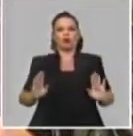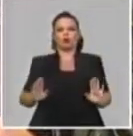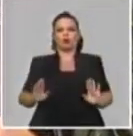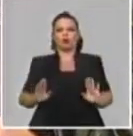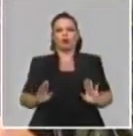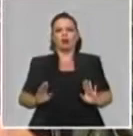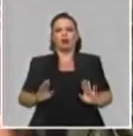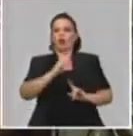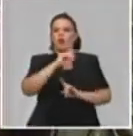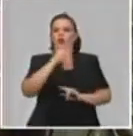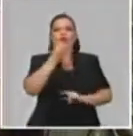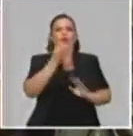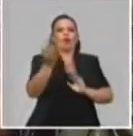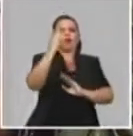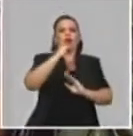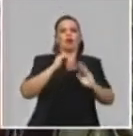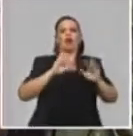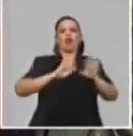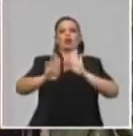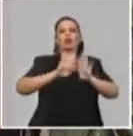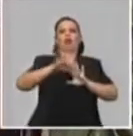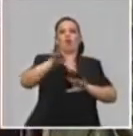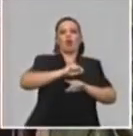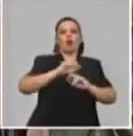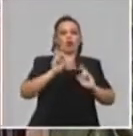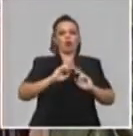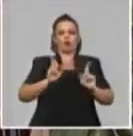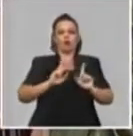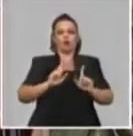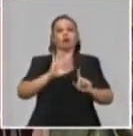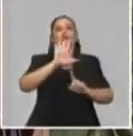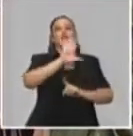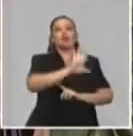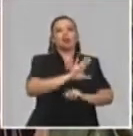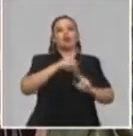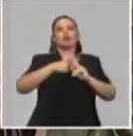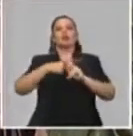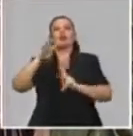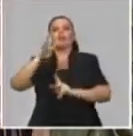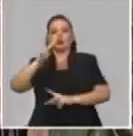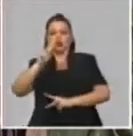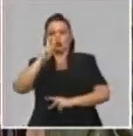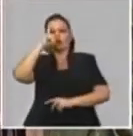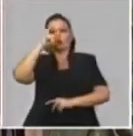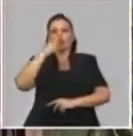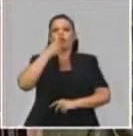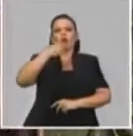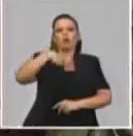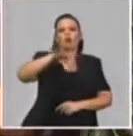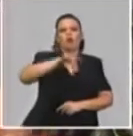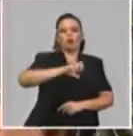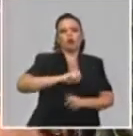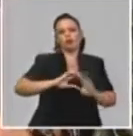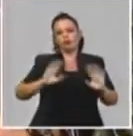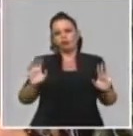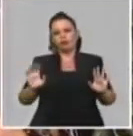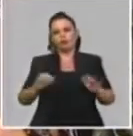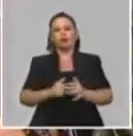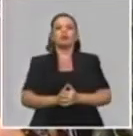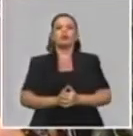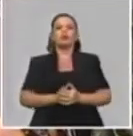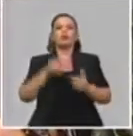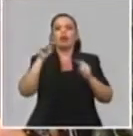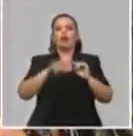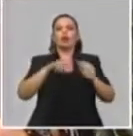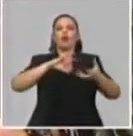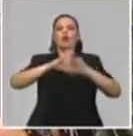Quizás en un futuro se dé también la opción, pero de momento esto es la medida que hemos tomado también para garantizar, por supuesto, el aislamiento social.